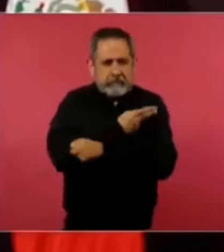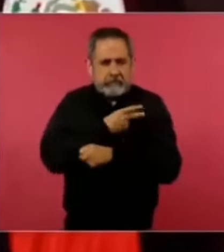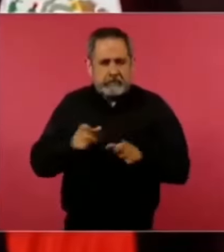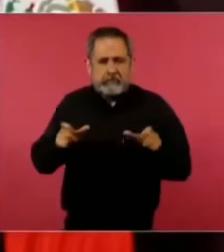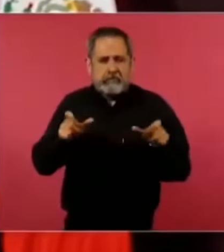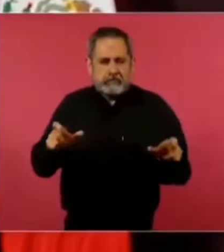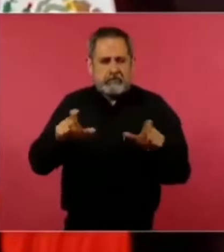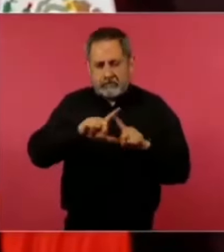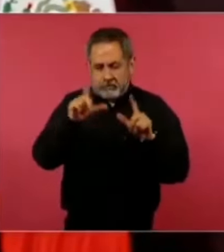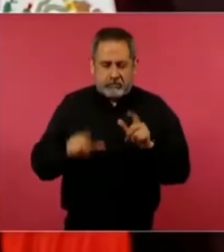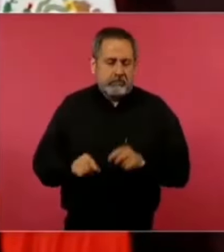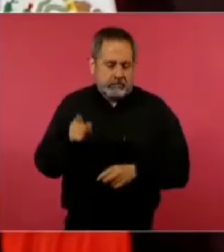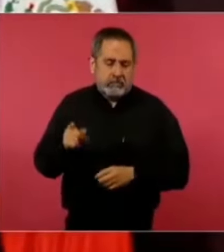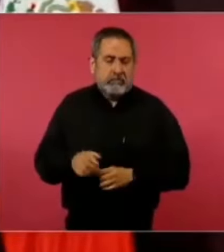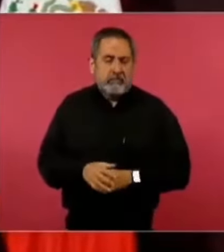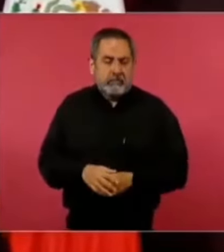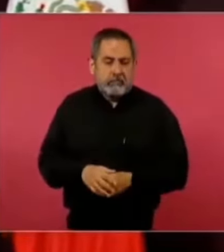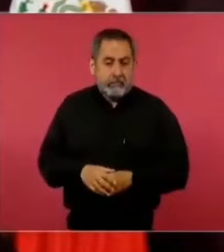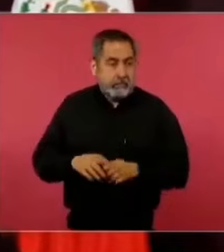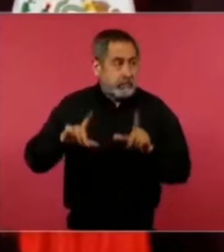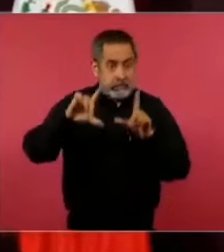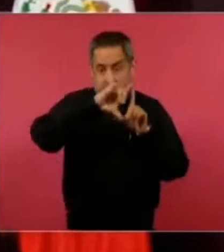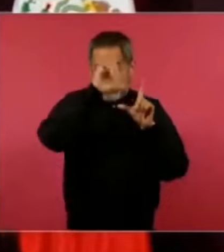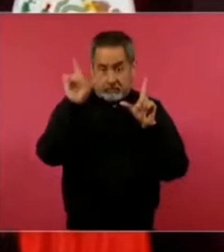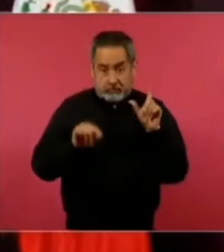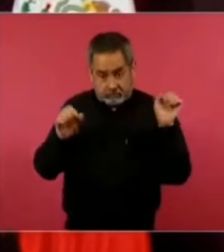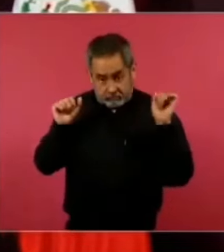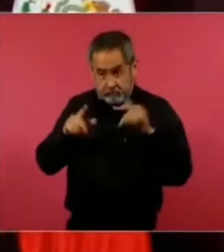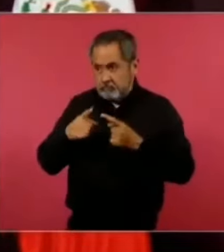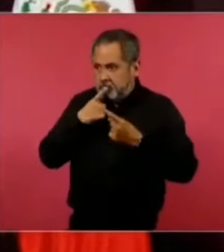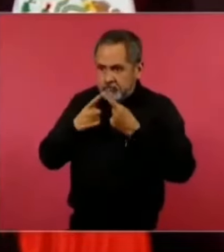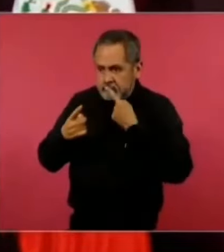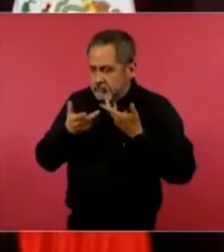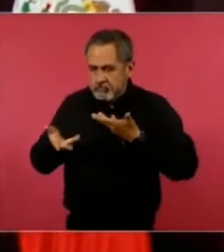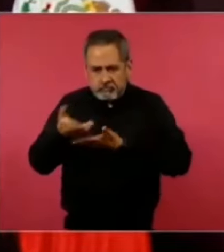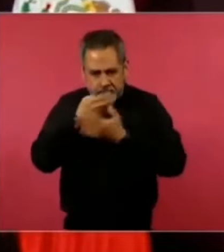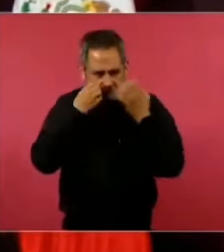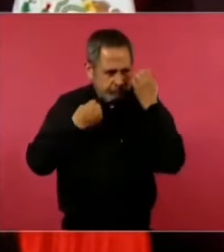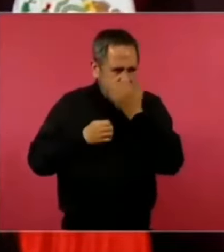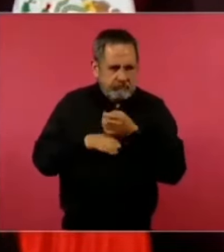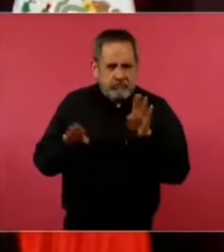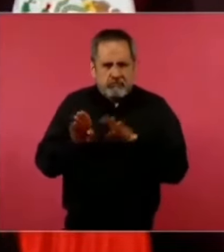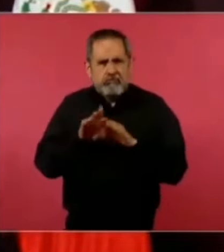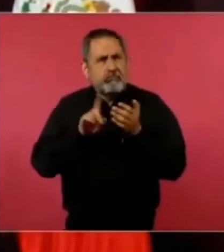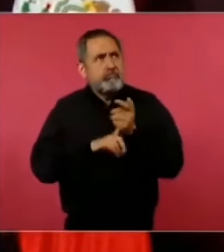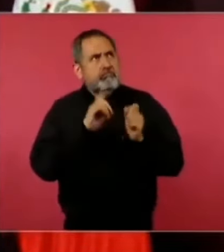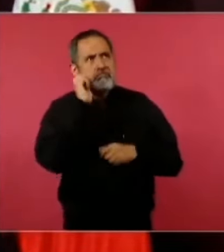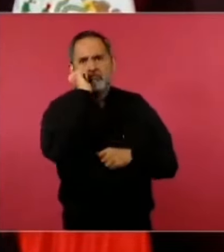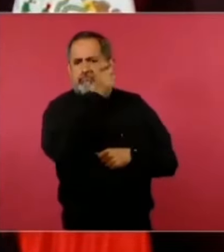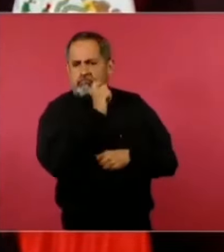cómo funciona en todo el país,